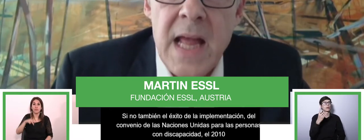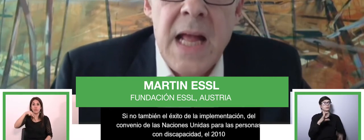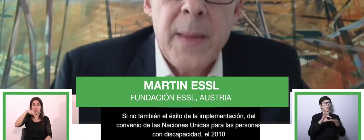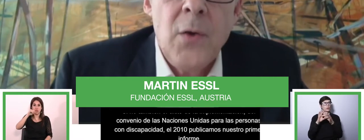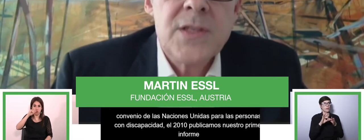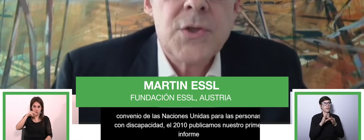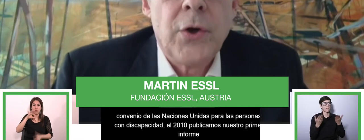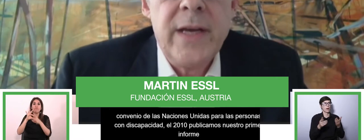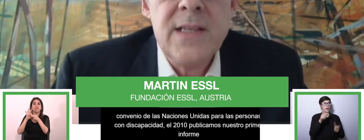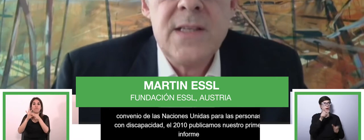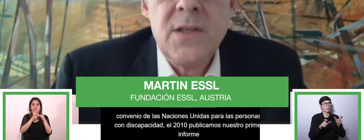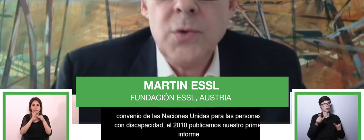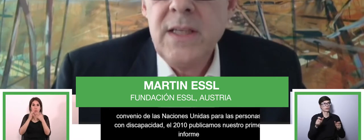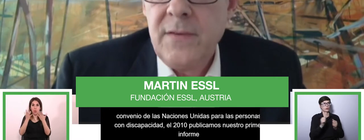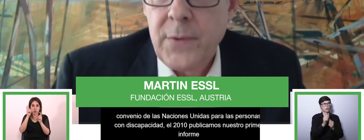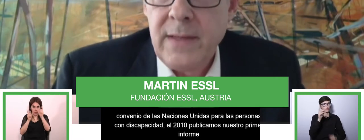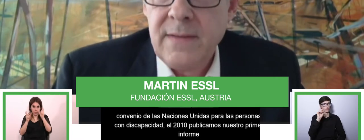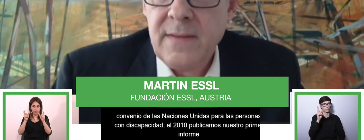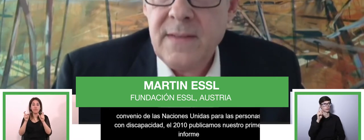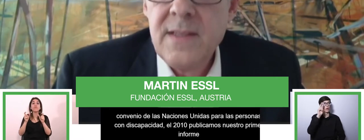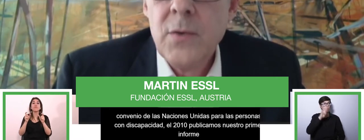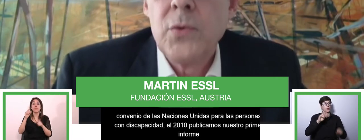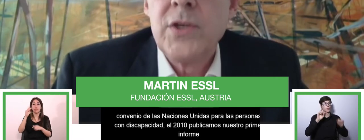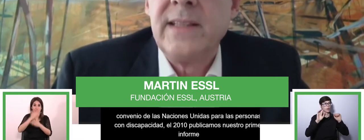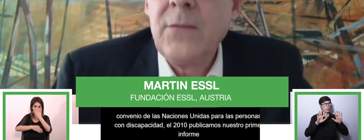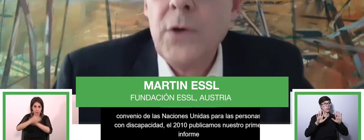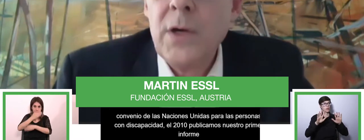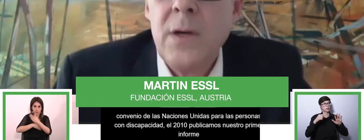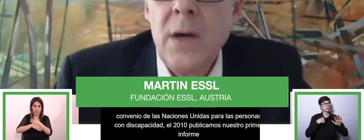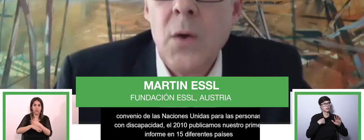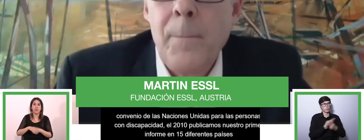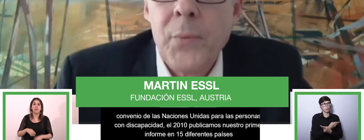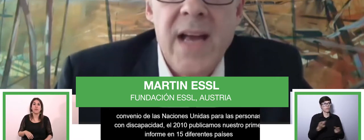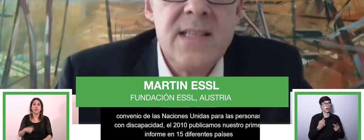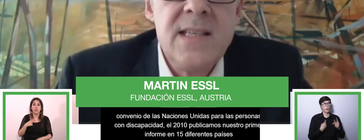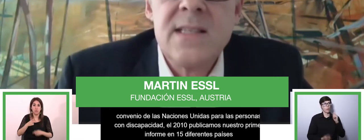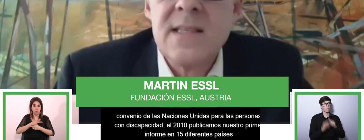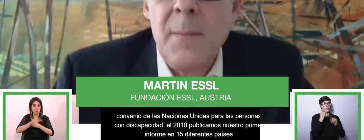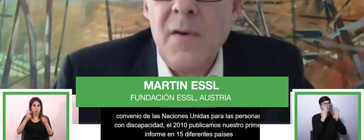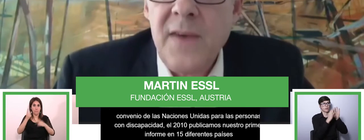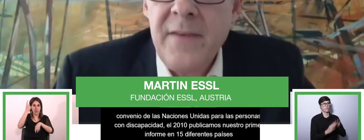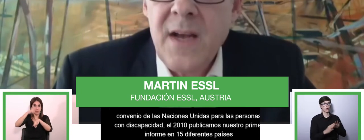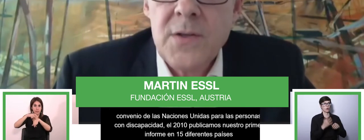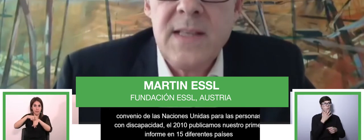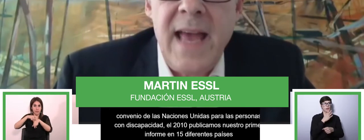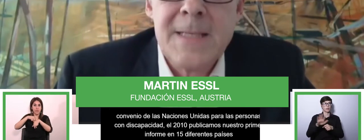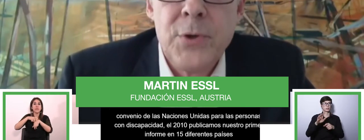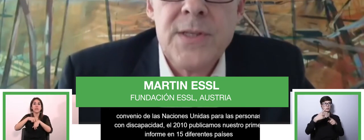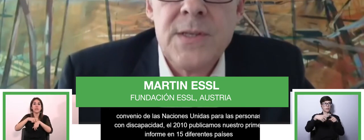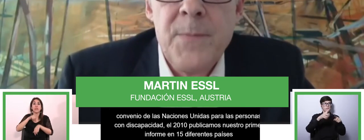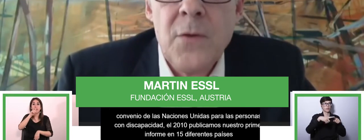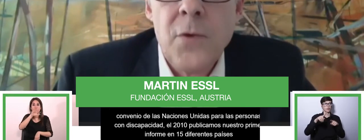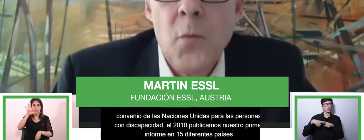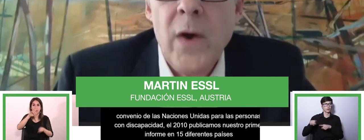países. Ahora esta historia es totalmente distinta. El proyecto Zero Project consiste